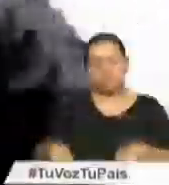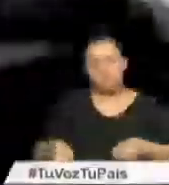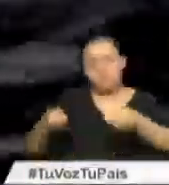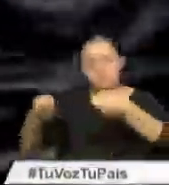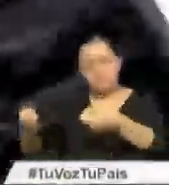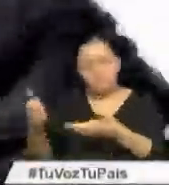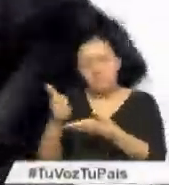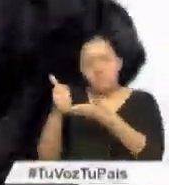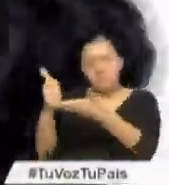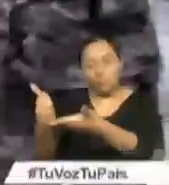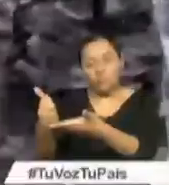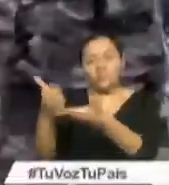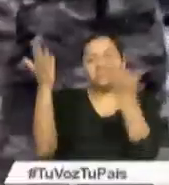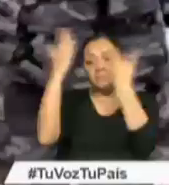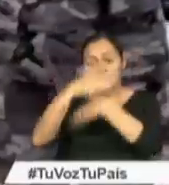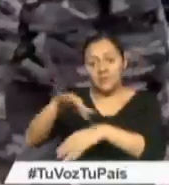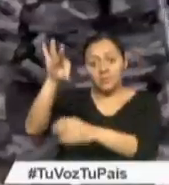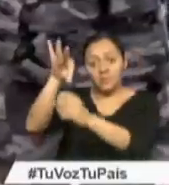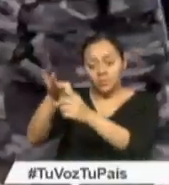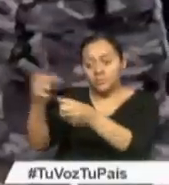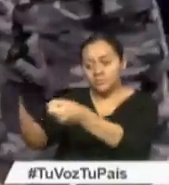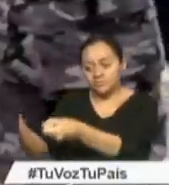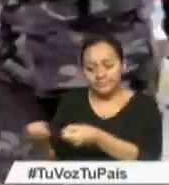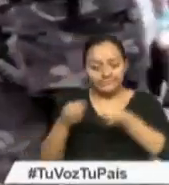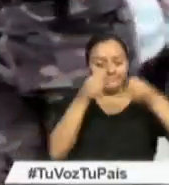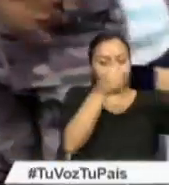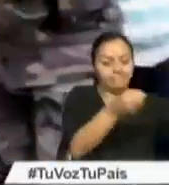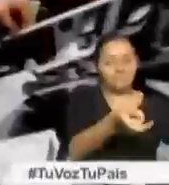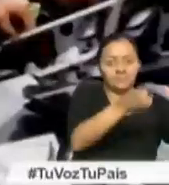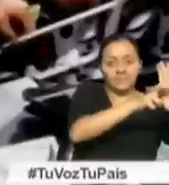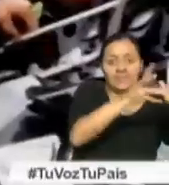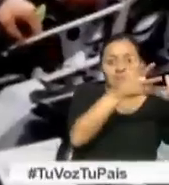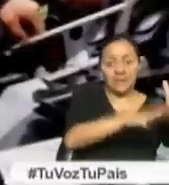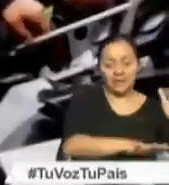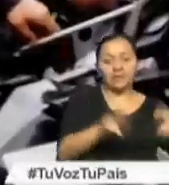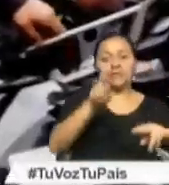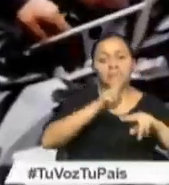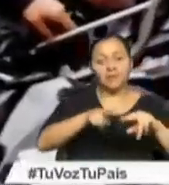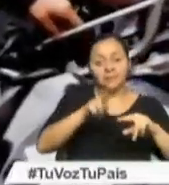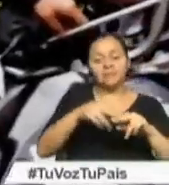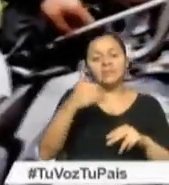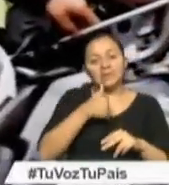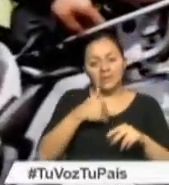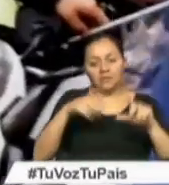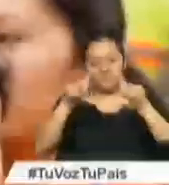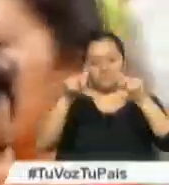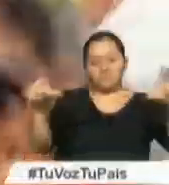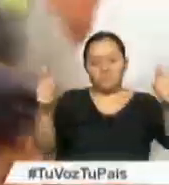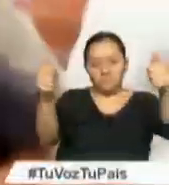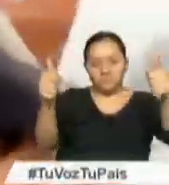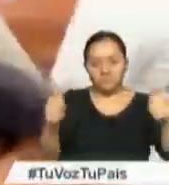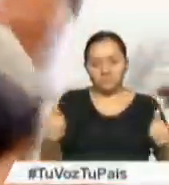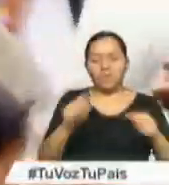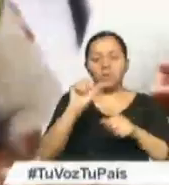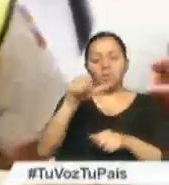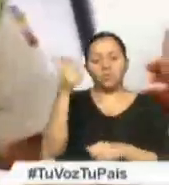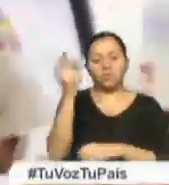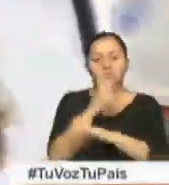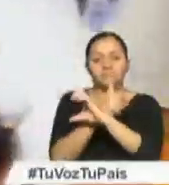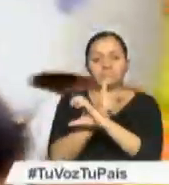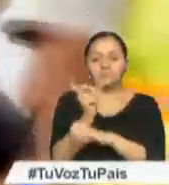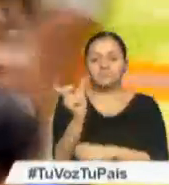taxis solidarios que contarán con salvoconductos y de otros vehículos particulares que porten el carné del CONADIS.